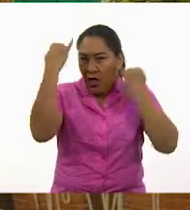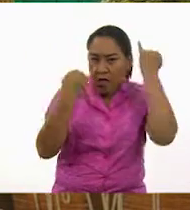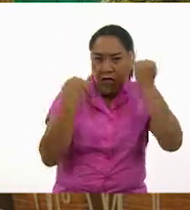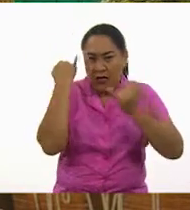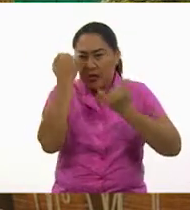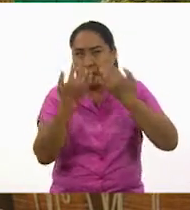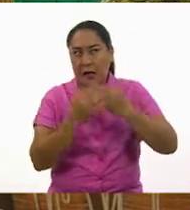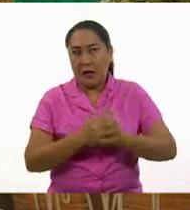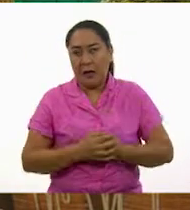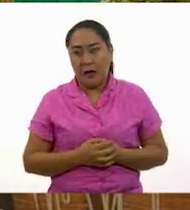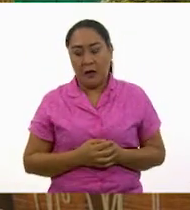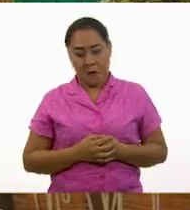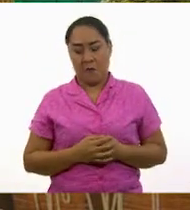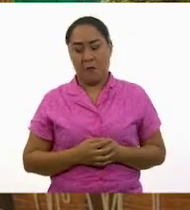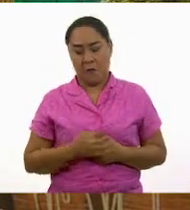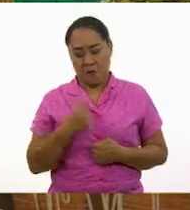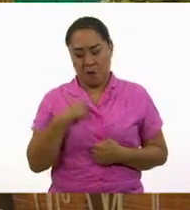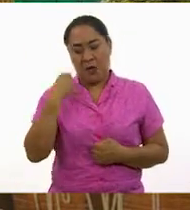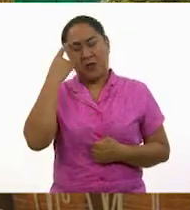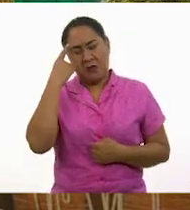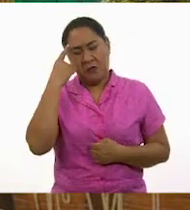¡No había pensado en eso!